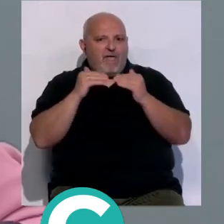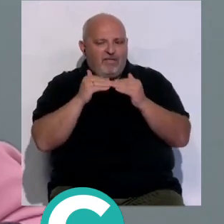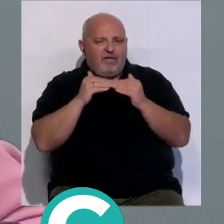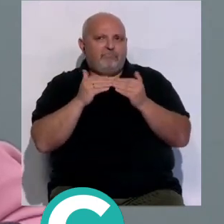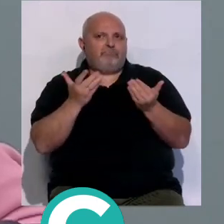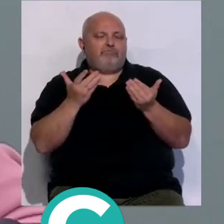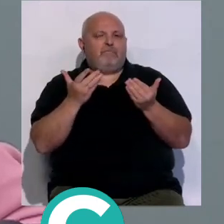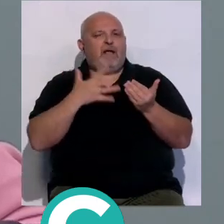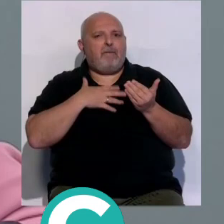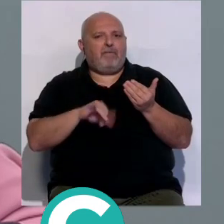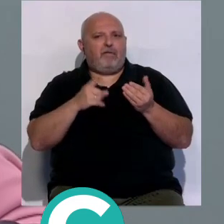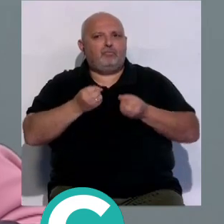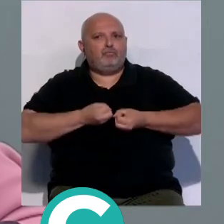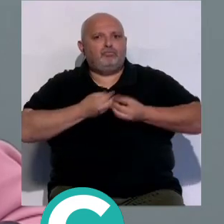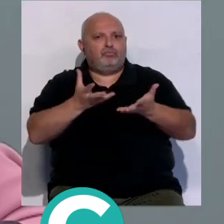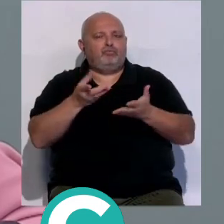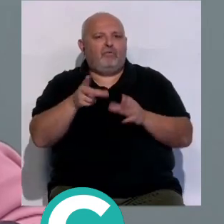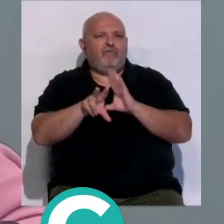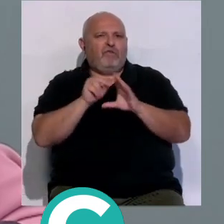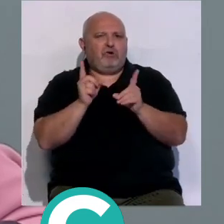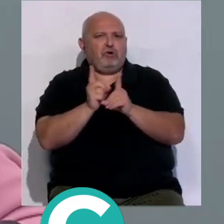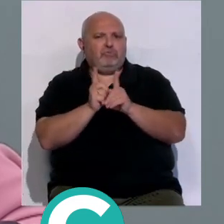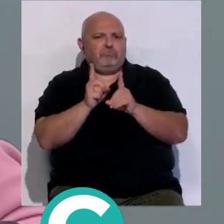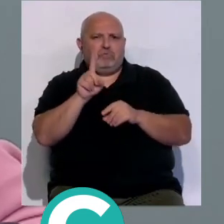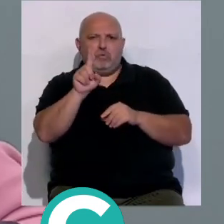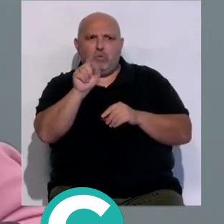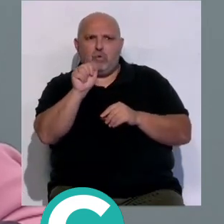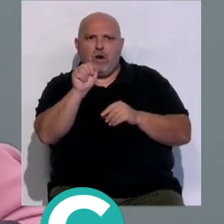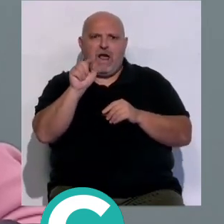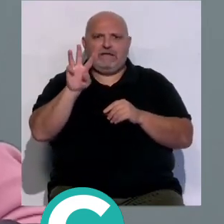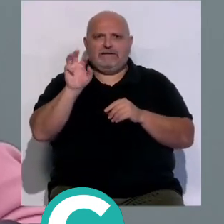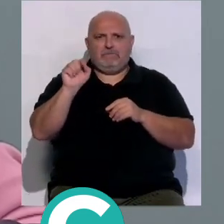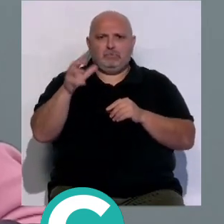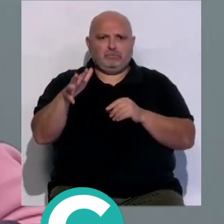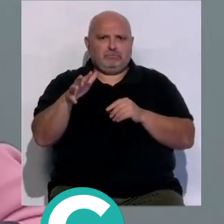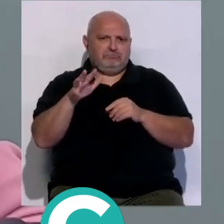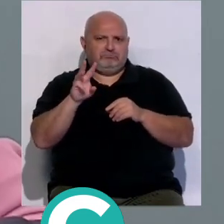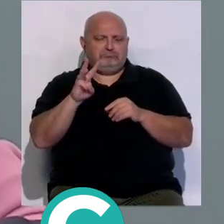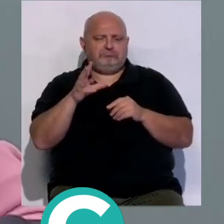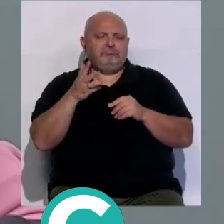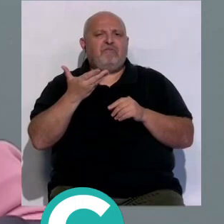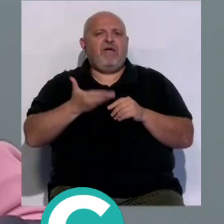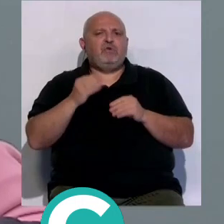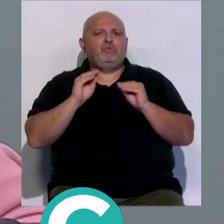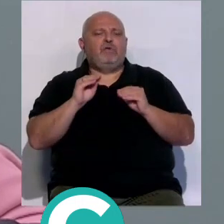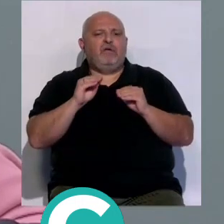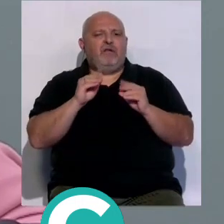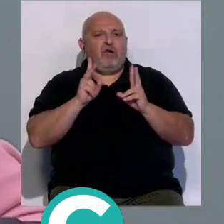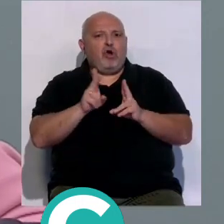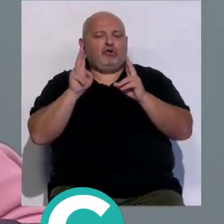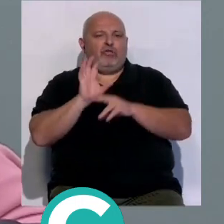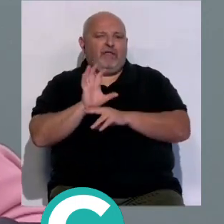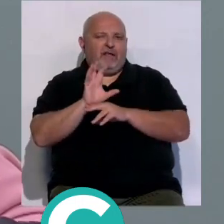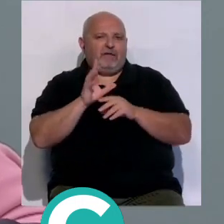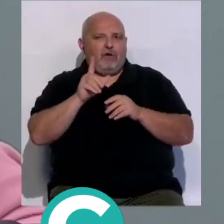donde sean capaces de reflejar en un vídeo muy cortito entre uno y tres minutos valores que den lugar a las